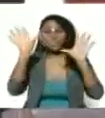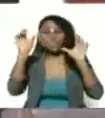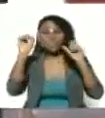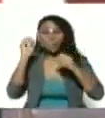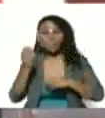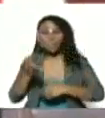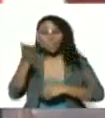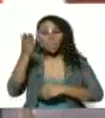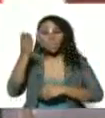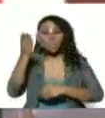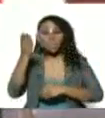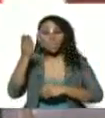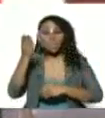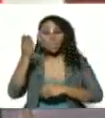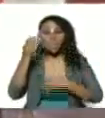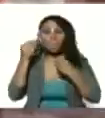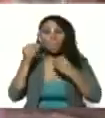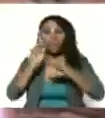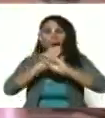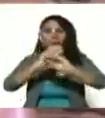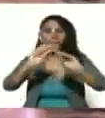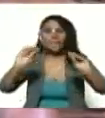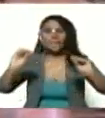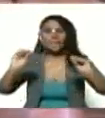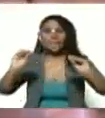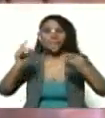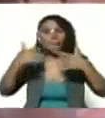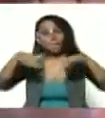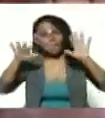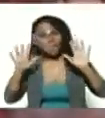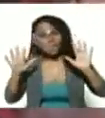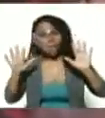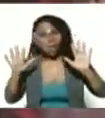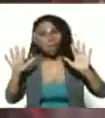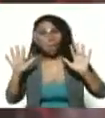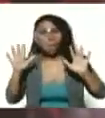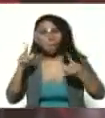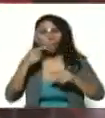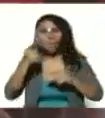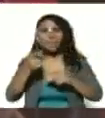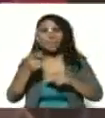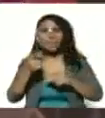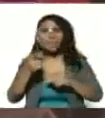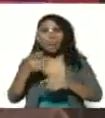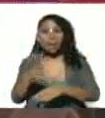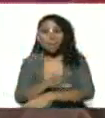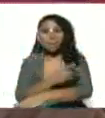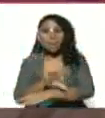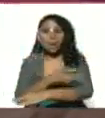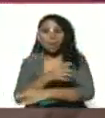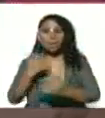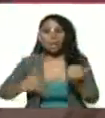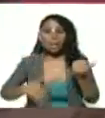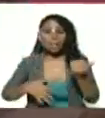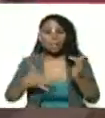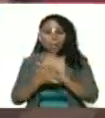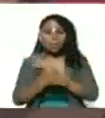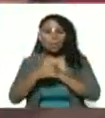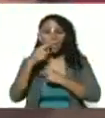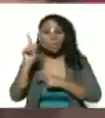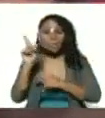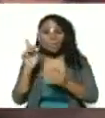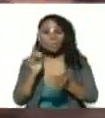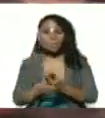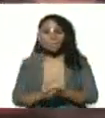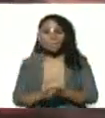su capacidad para advertir que a pesar de la oscurana como decía el padre Cantor a la primera que a pesar de que la